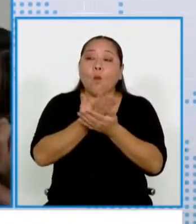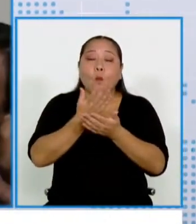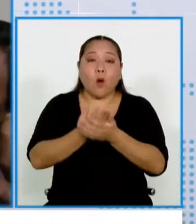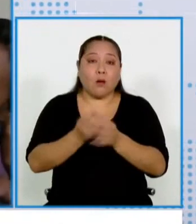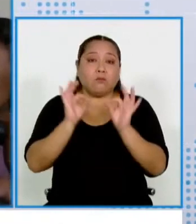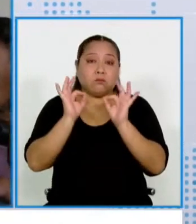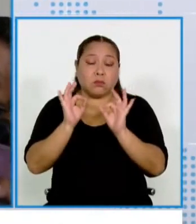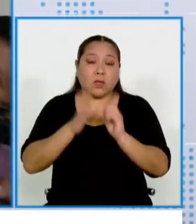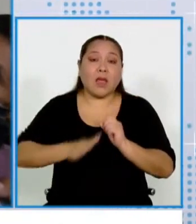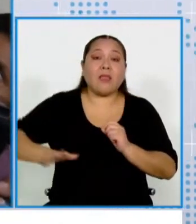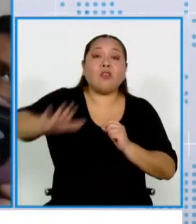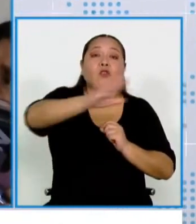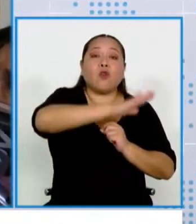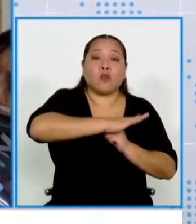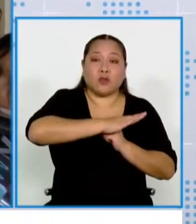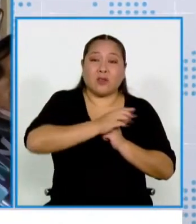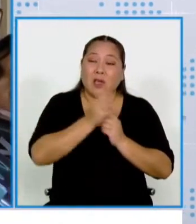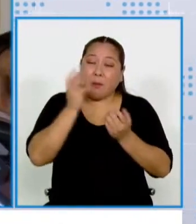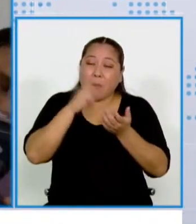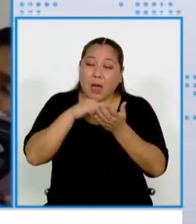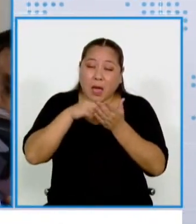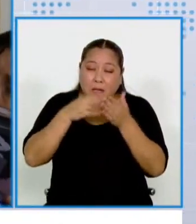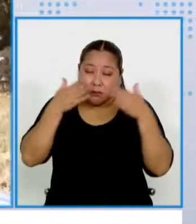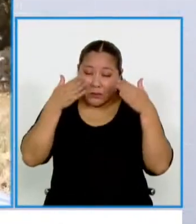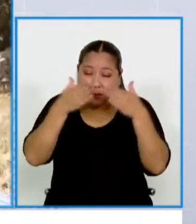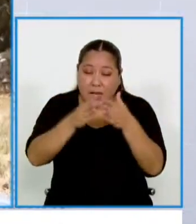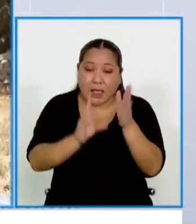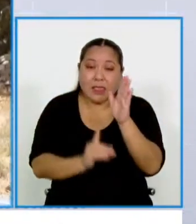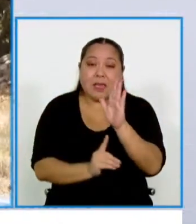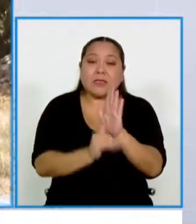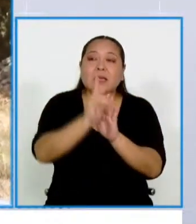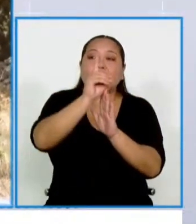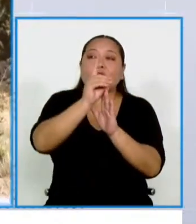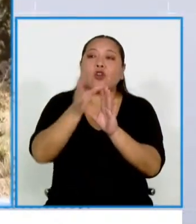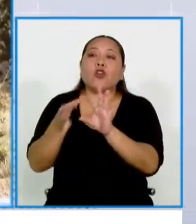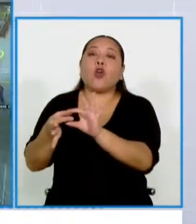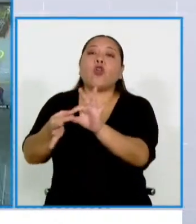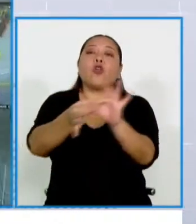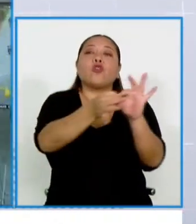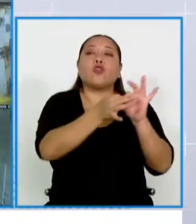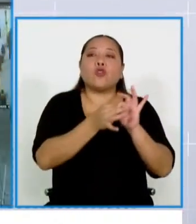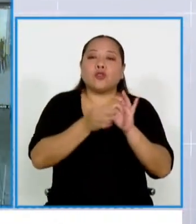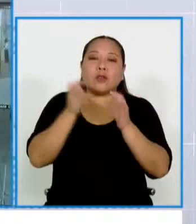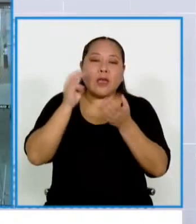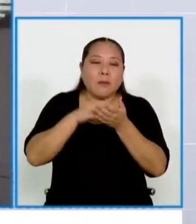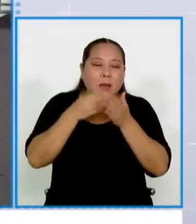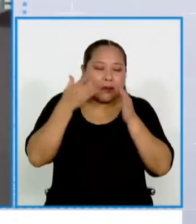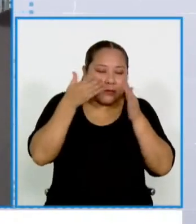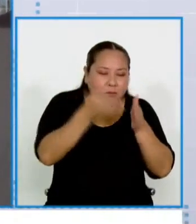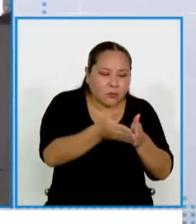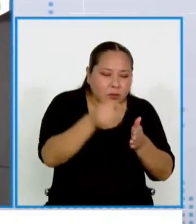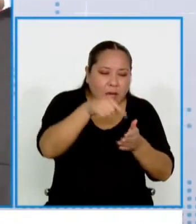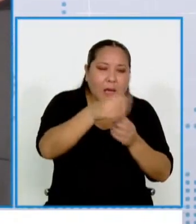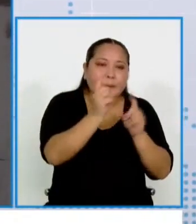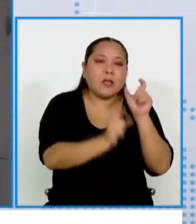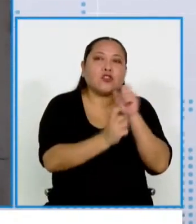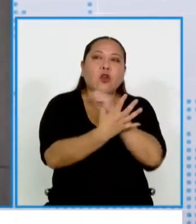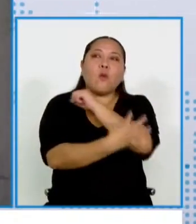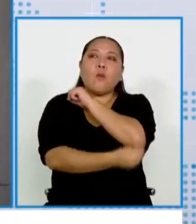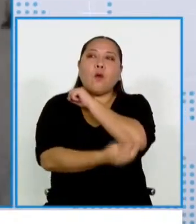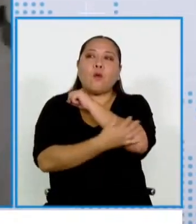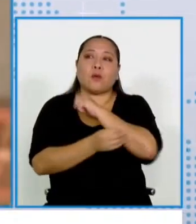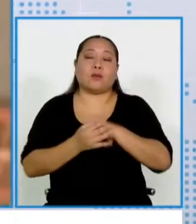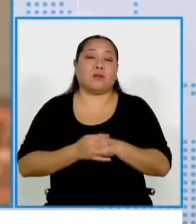especialmente al desarrollo humano integral y de modo preferencial a los pobres. y